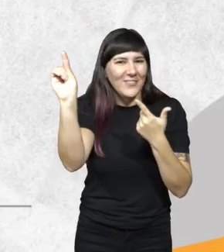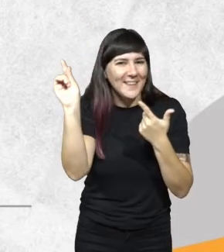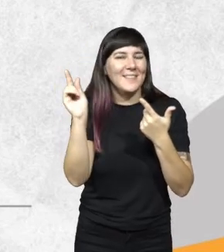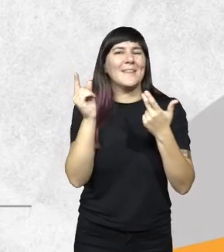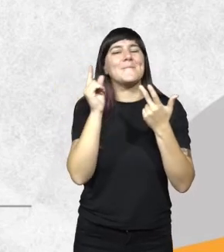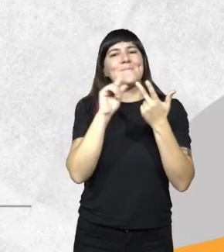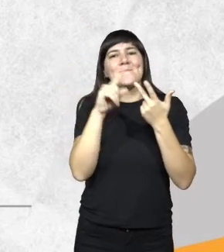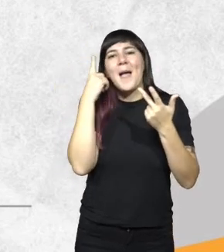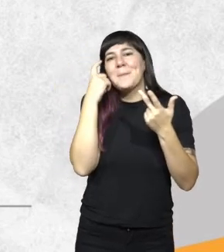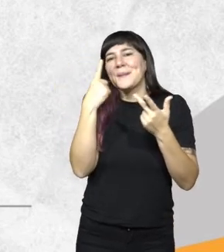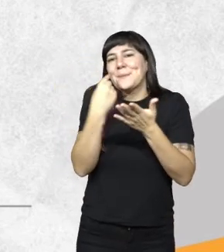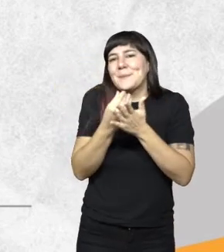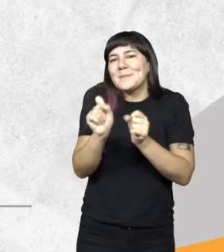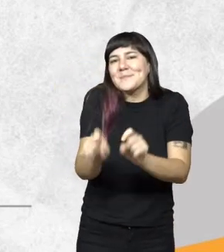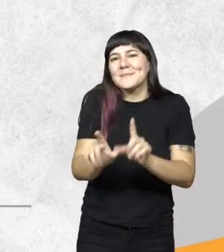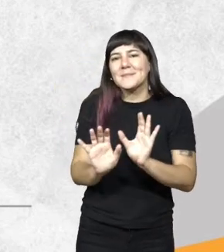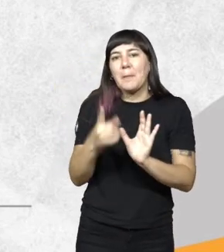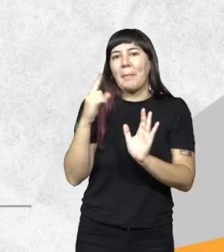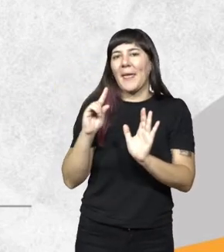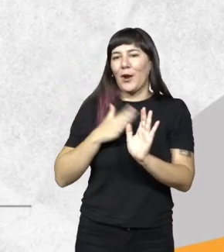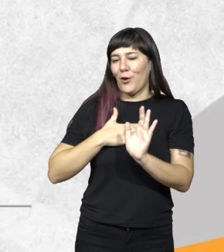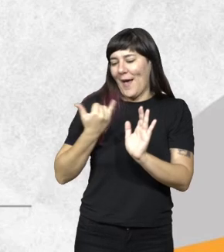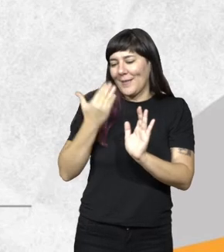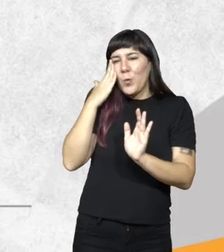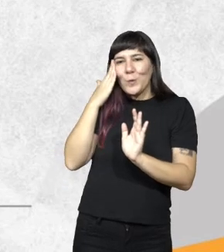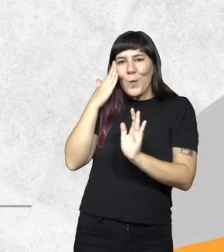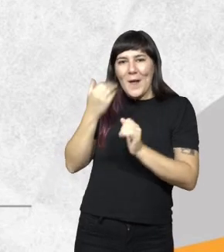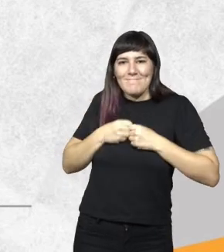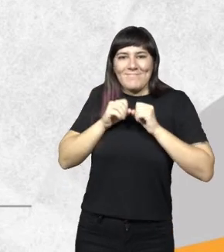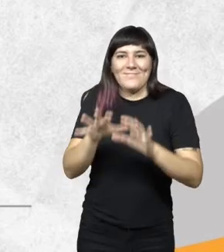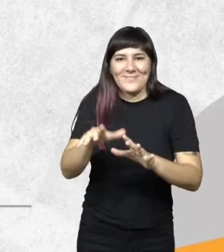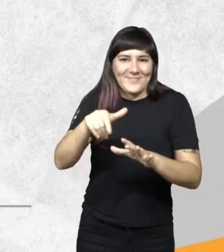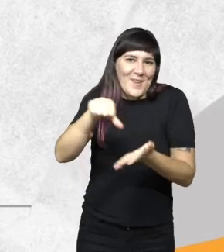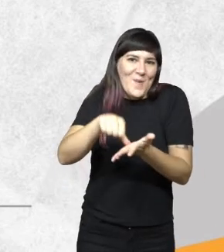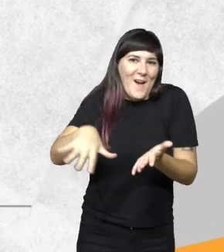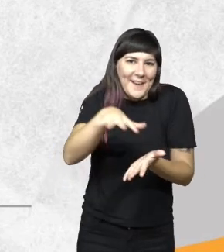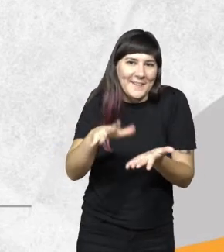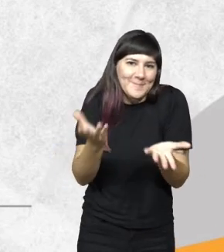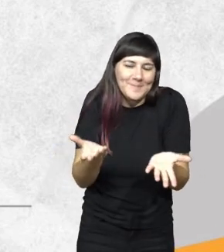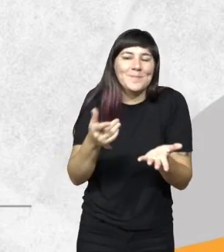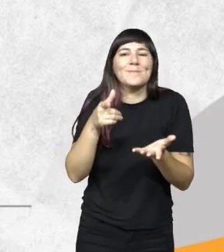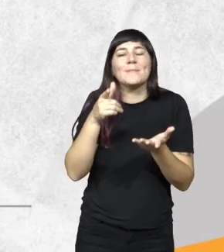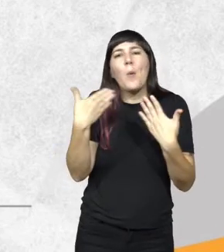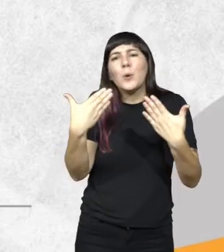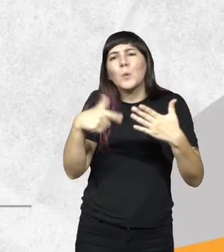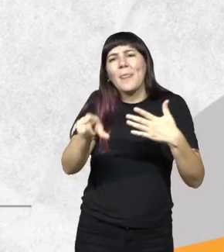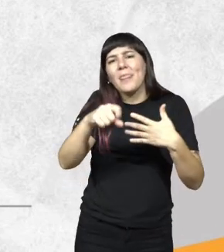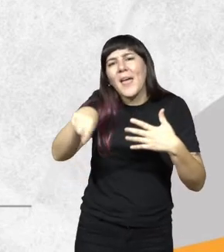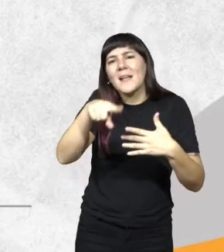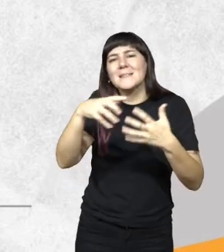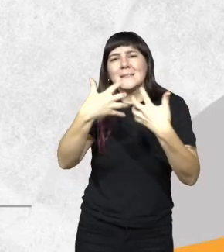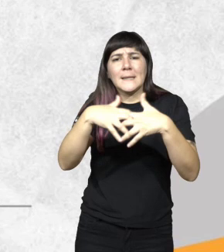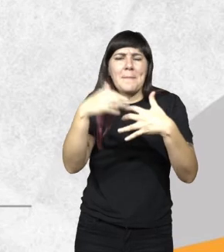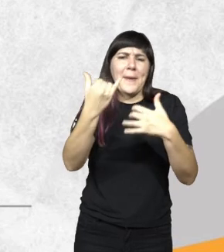aprendieron a vivir ahí, pero trajeron parte de su acervo cultural. Las oportunidades del sistema son variadas, pero